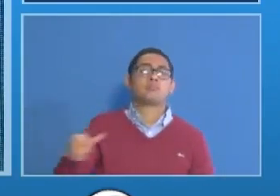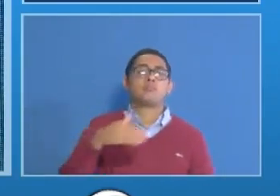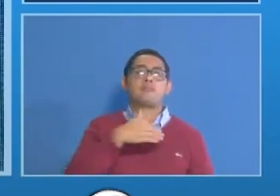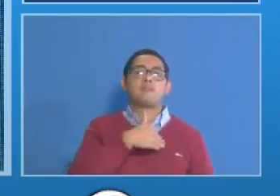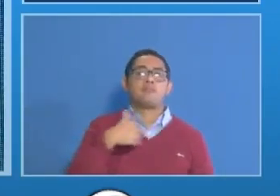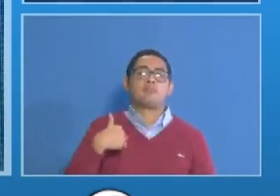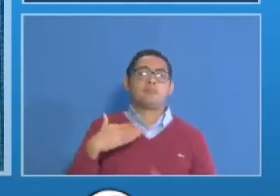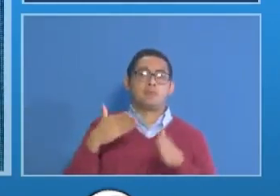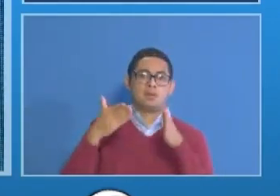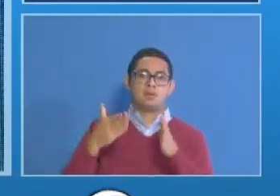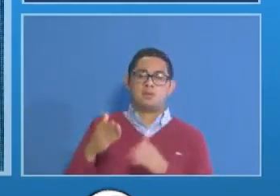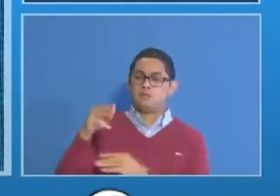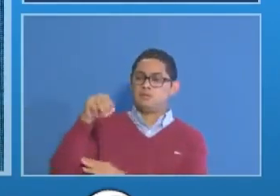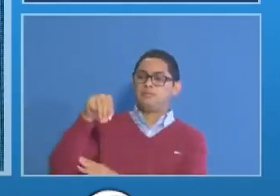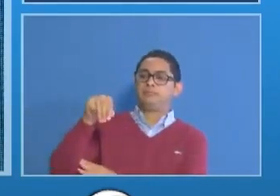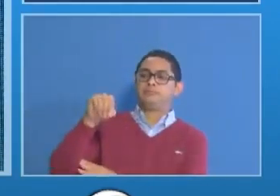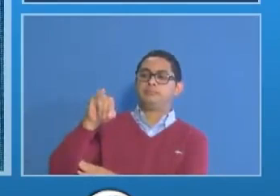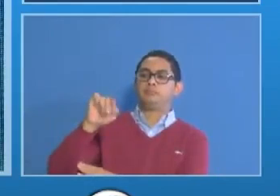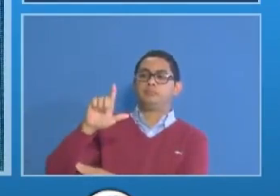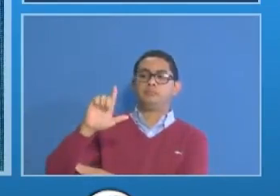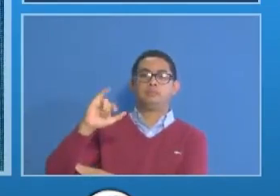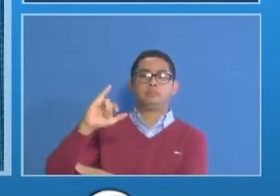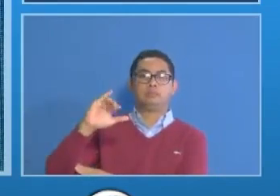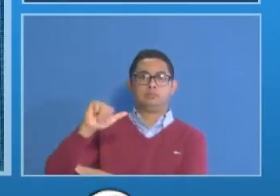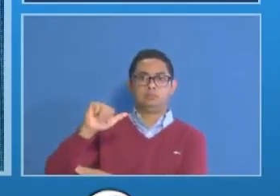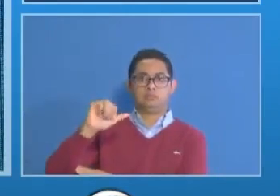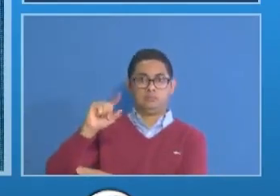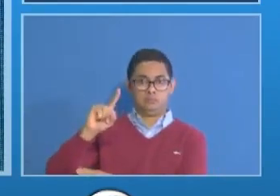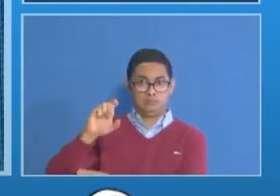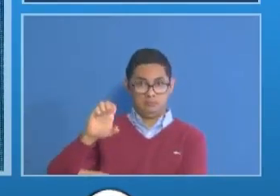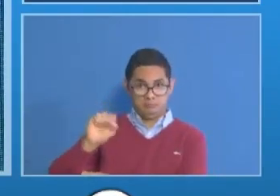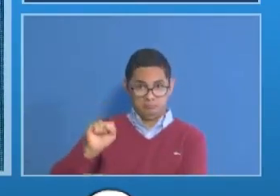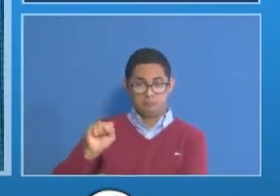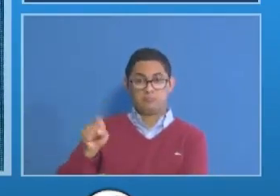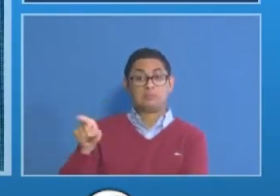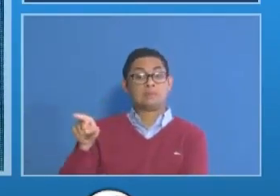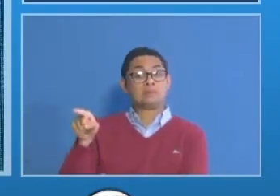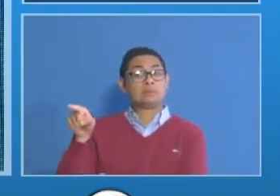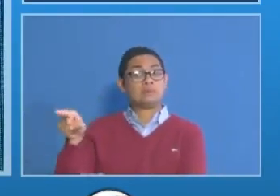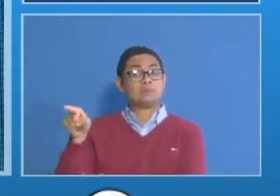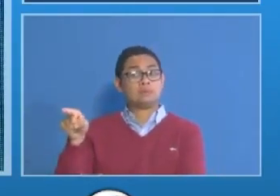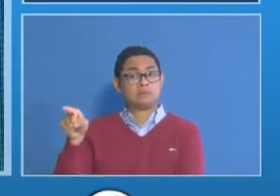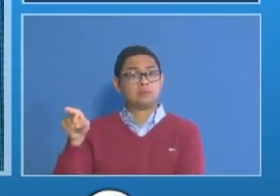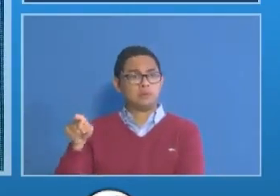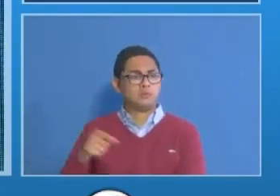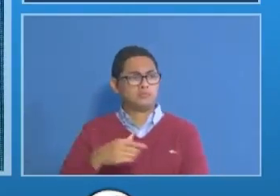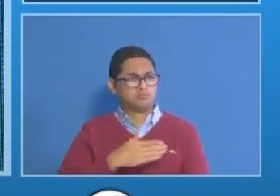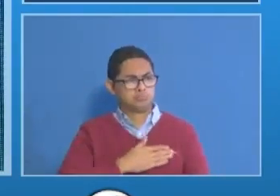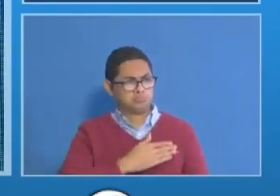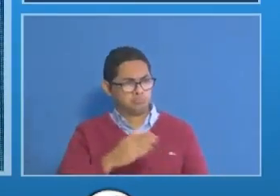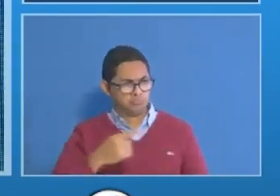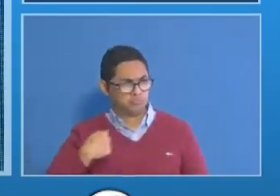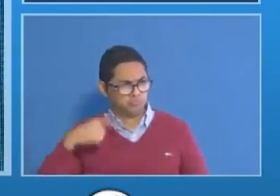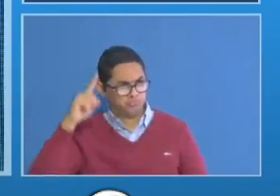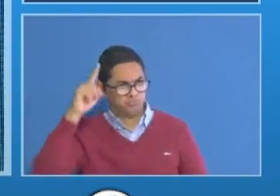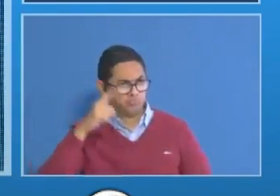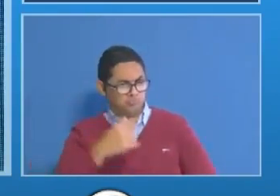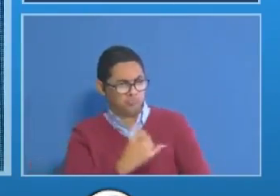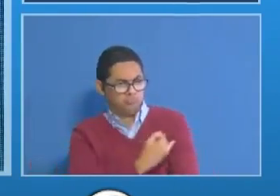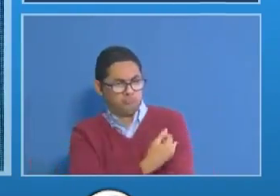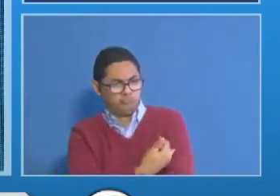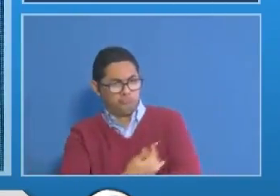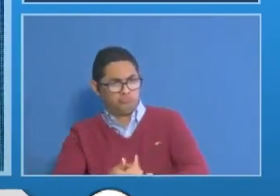Milciales Concepción, quien desinteresadamente nos ha dicho sí, me sumo a la campaña